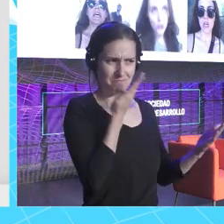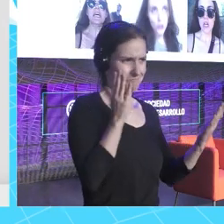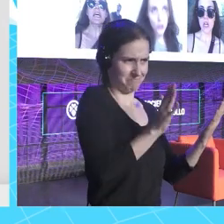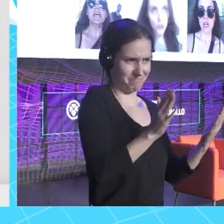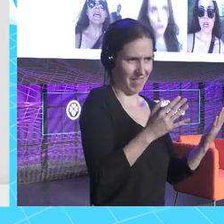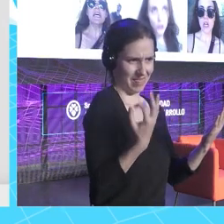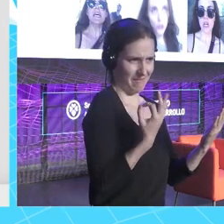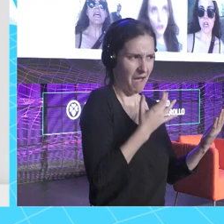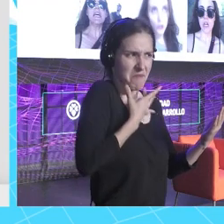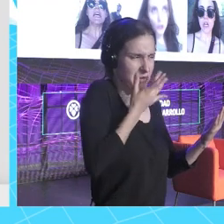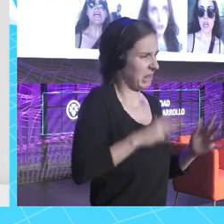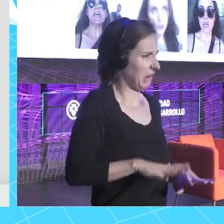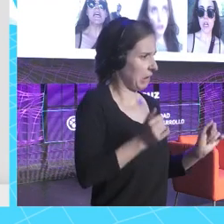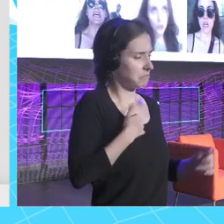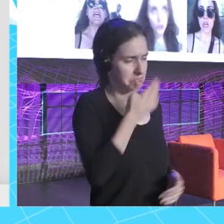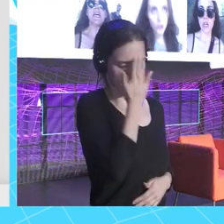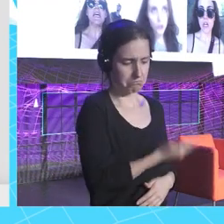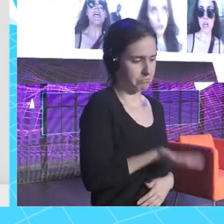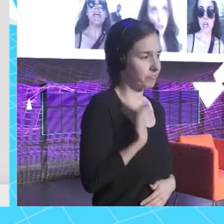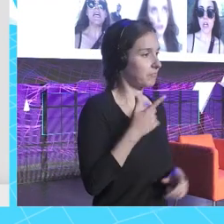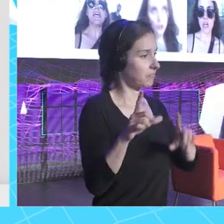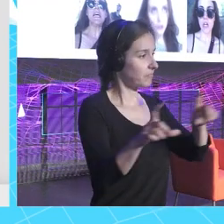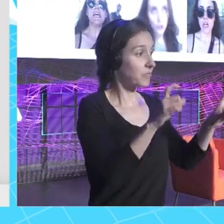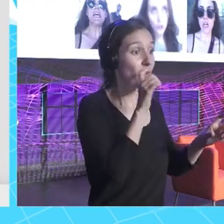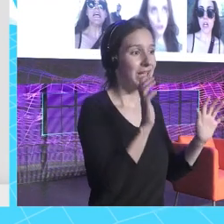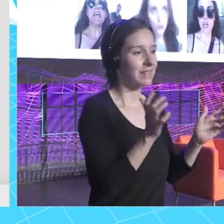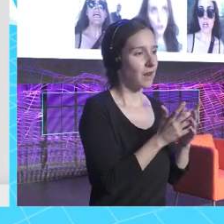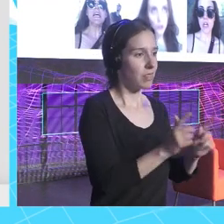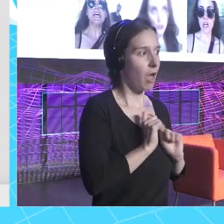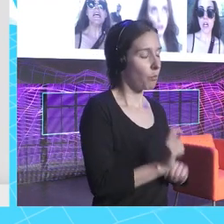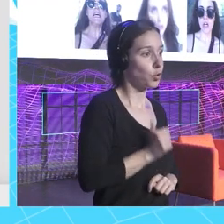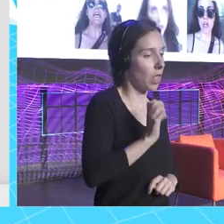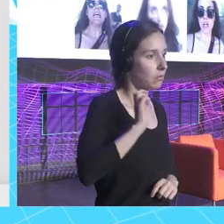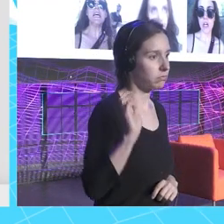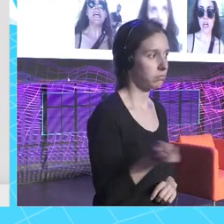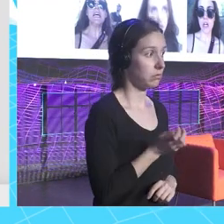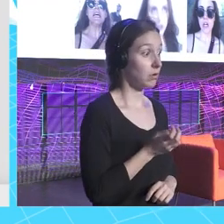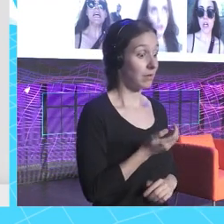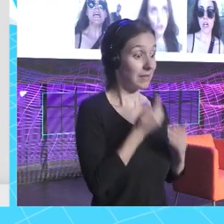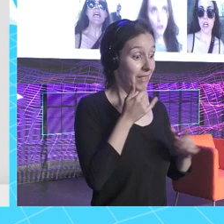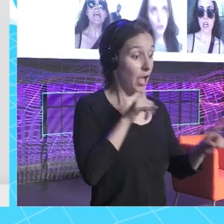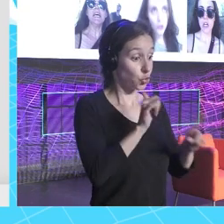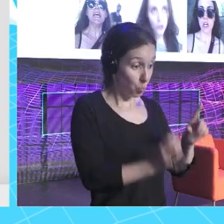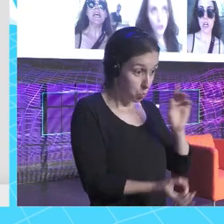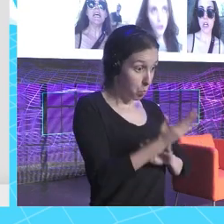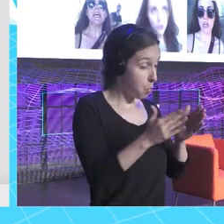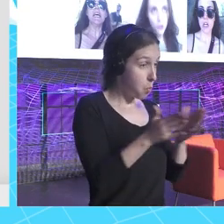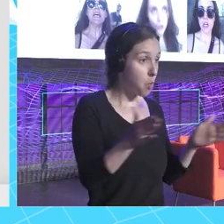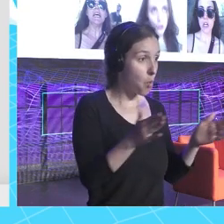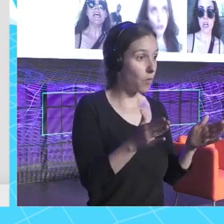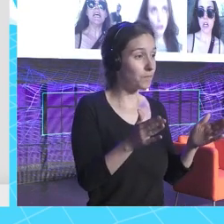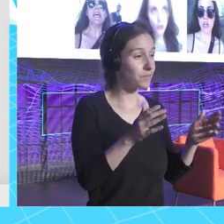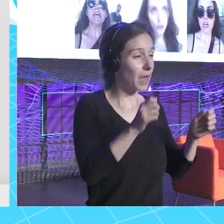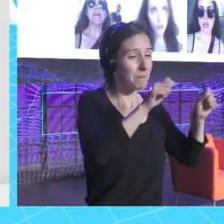en echarle cara, en no tener vergüenza. Internet es una ventana increíble. Cuando nació YouTube, todas las plataformas, desde Fotolog,